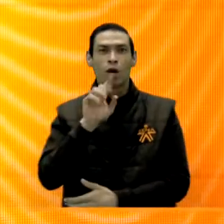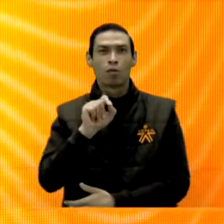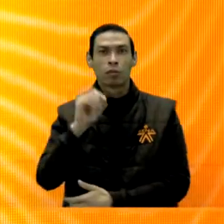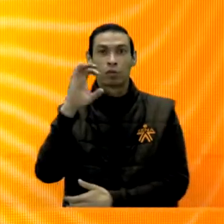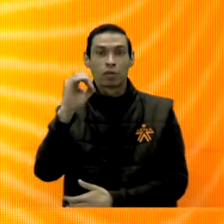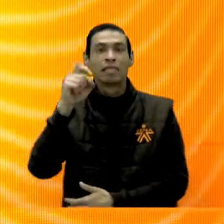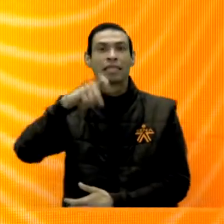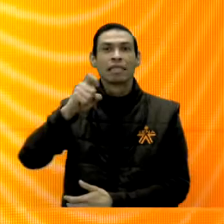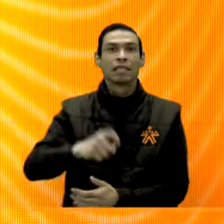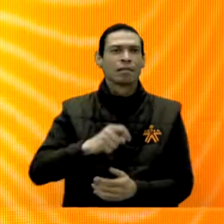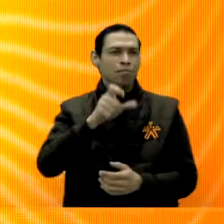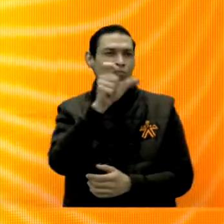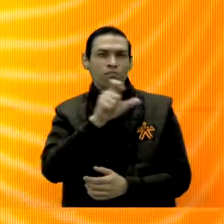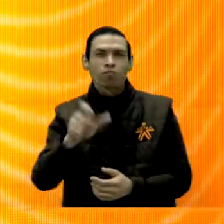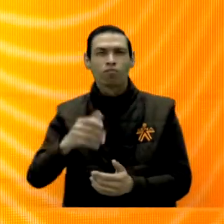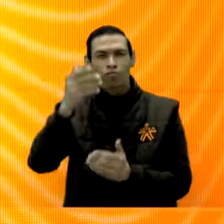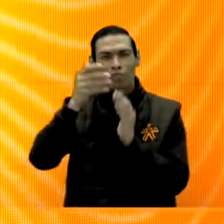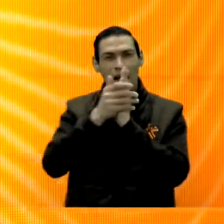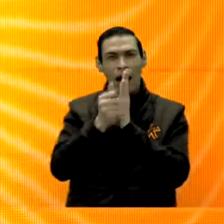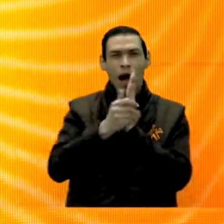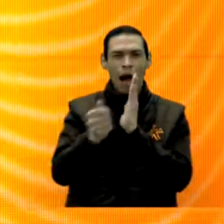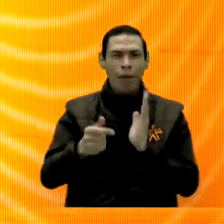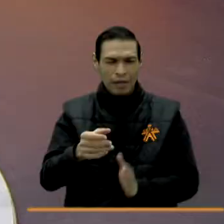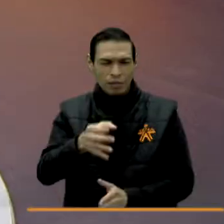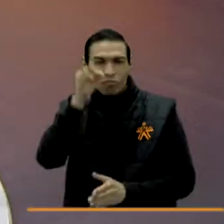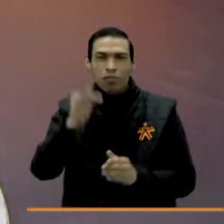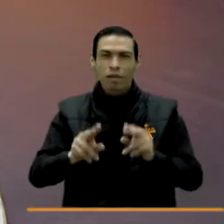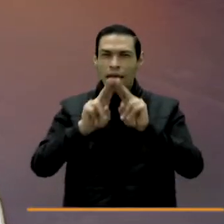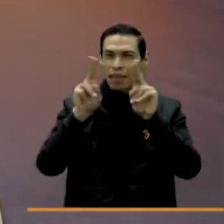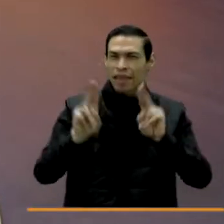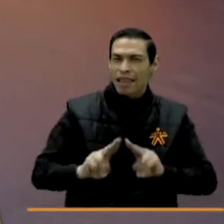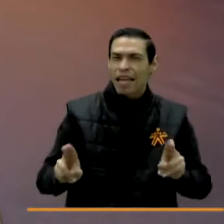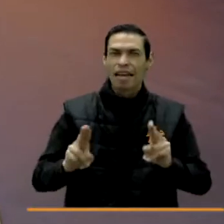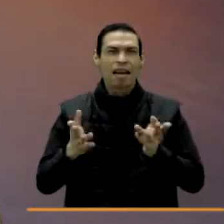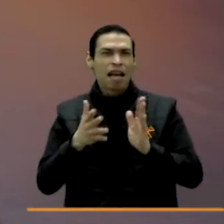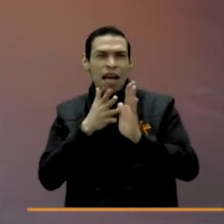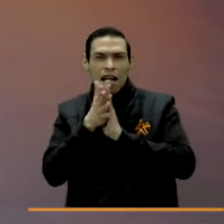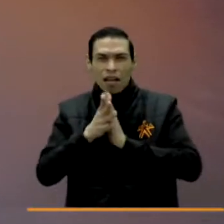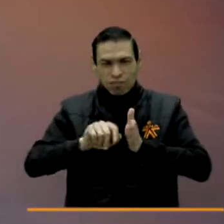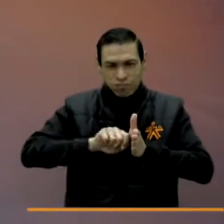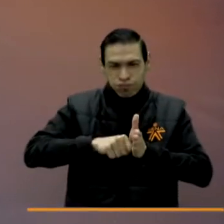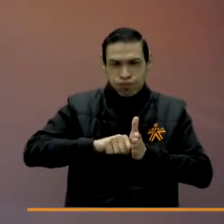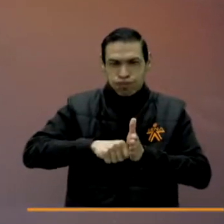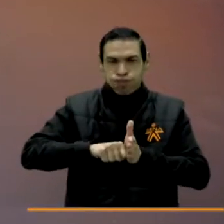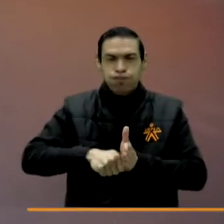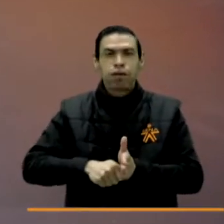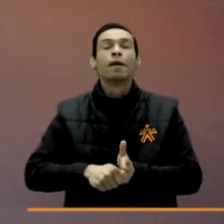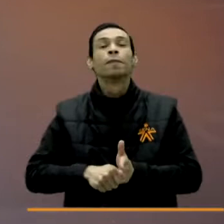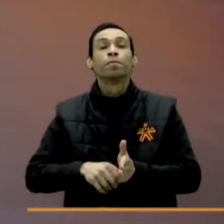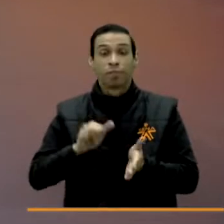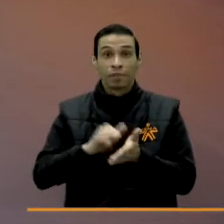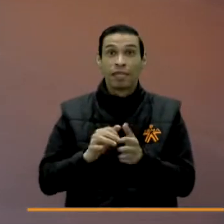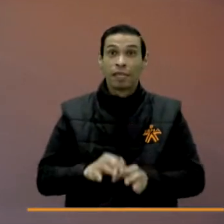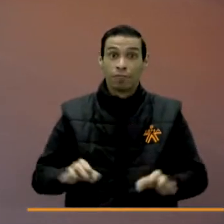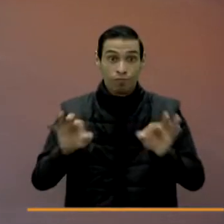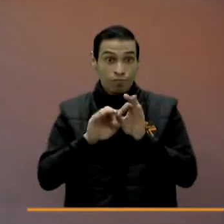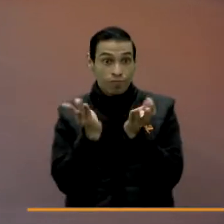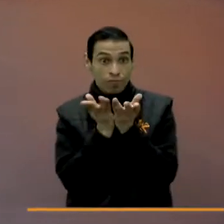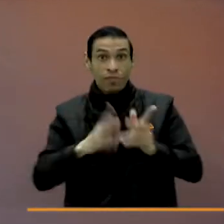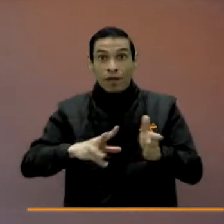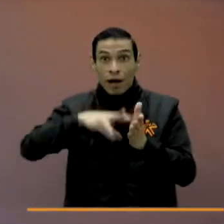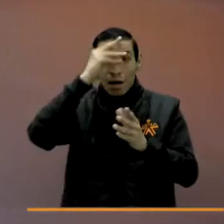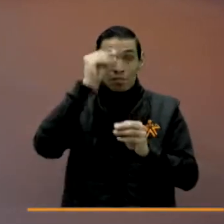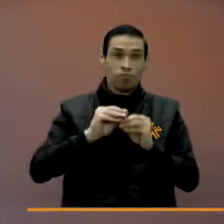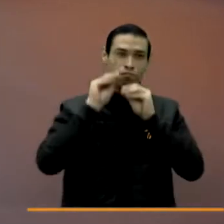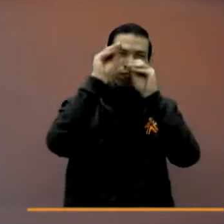requieren gente en ciberseguridad, en data, y queremos especializar muchos de estos aprendices para que realmente las